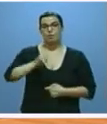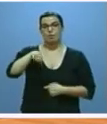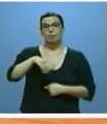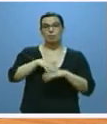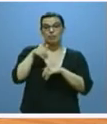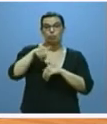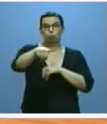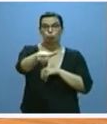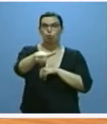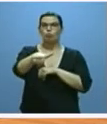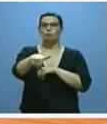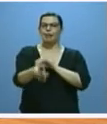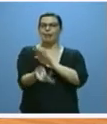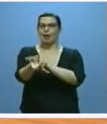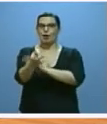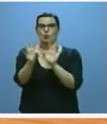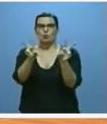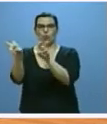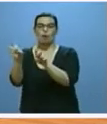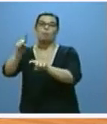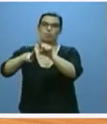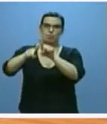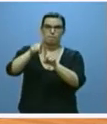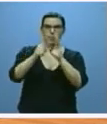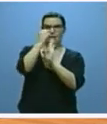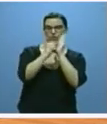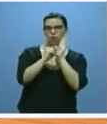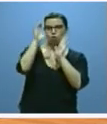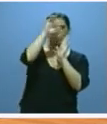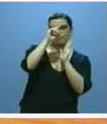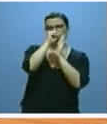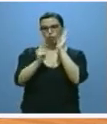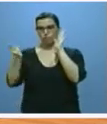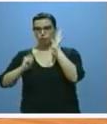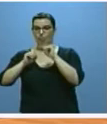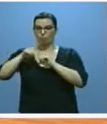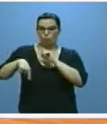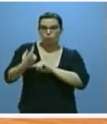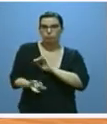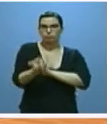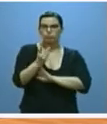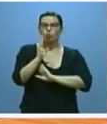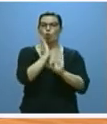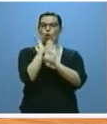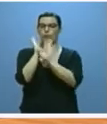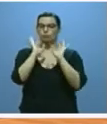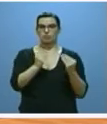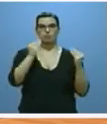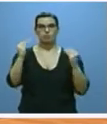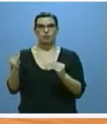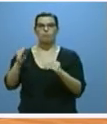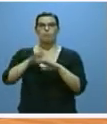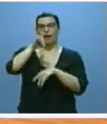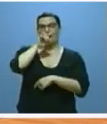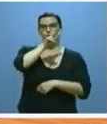satélite de acuerdo con los criterios científicos y profesionales para su puesta en marcha de forma ordenada a partir de finales de 2018.